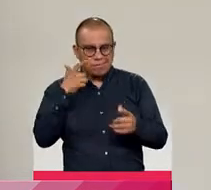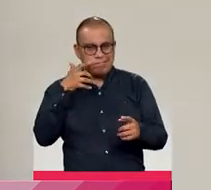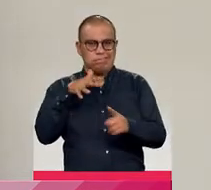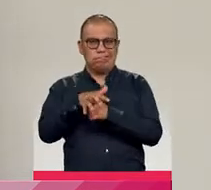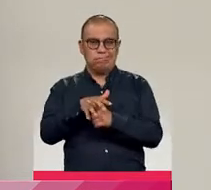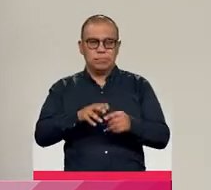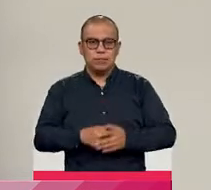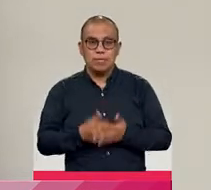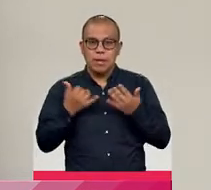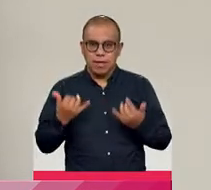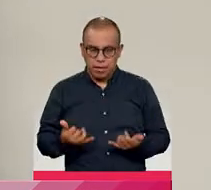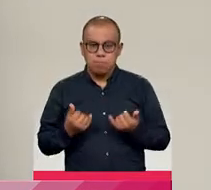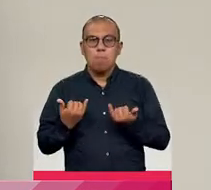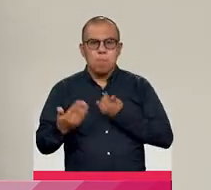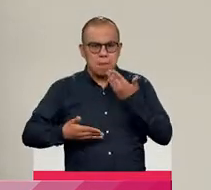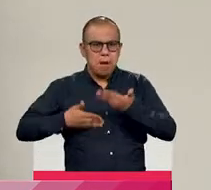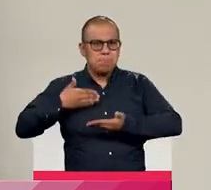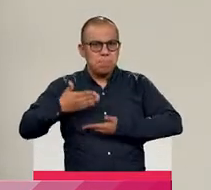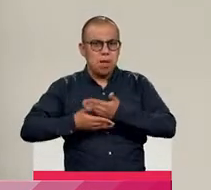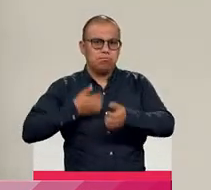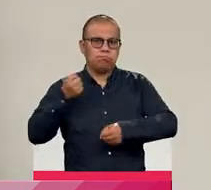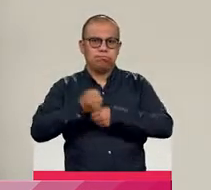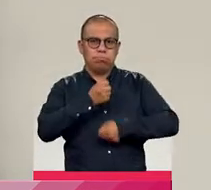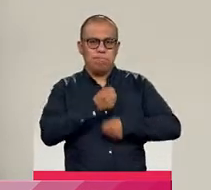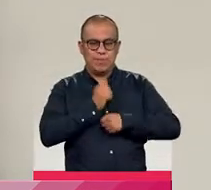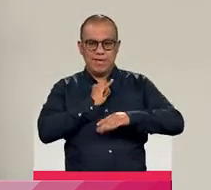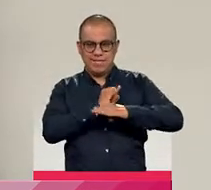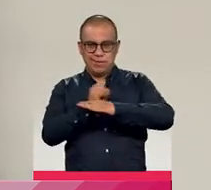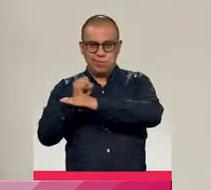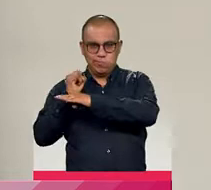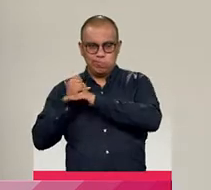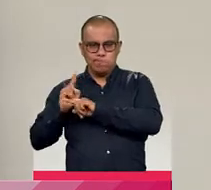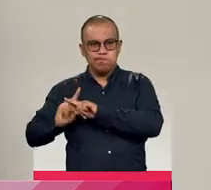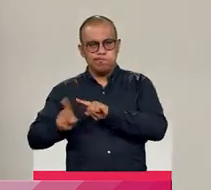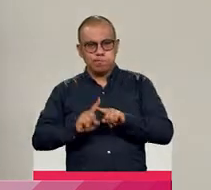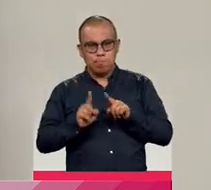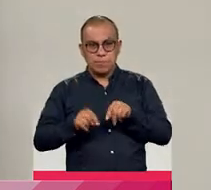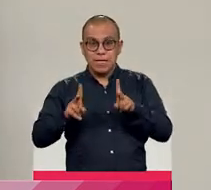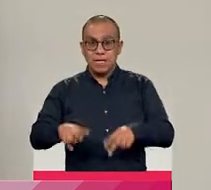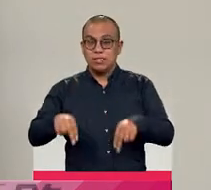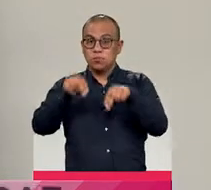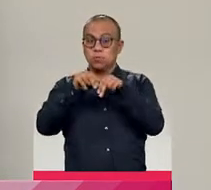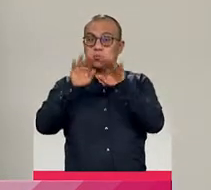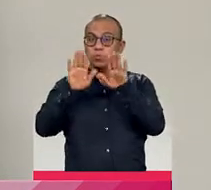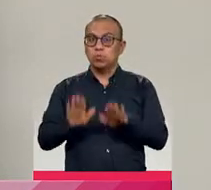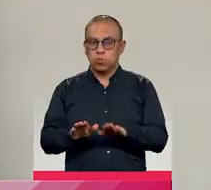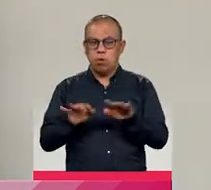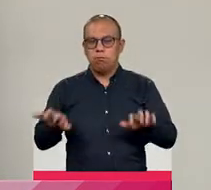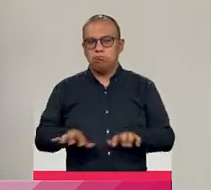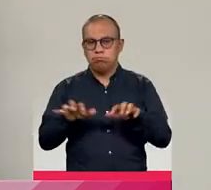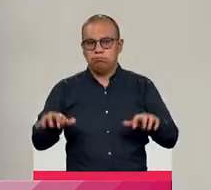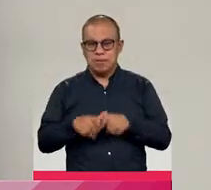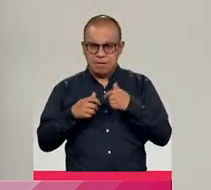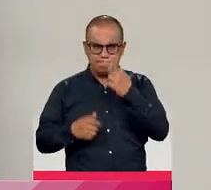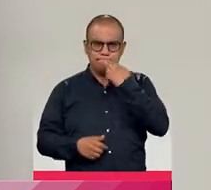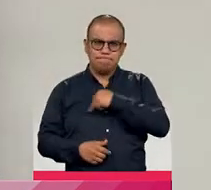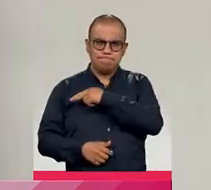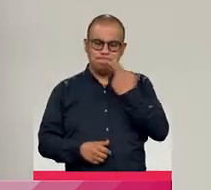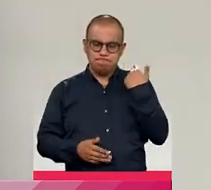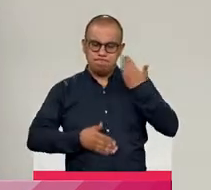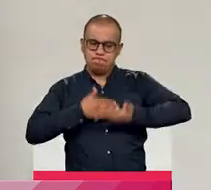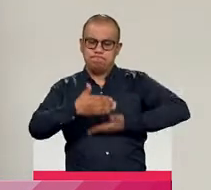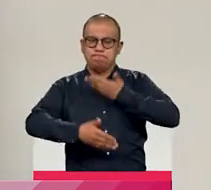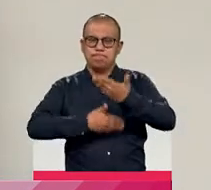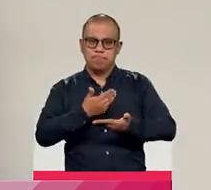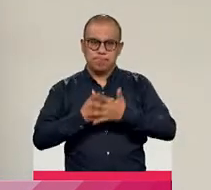conflicto y vienen trabajando desde la institucionalidad y la sociedad civil, donde existe un gran compromiso para avanzar